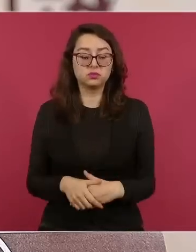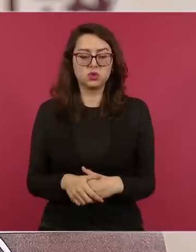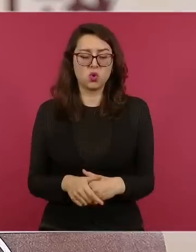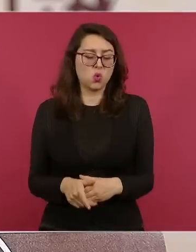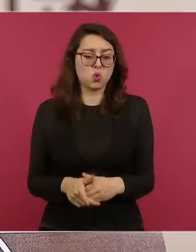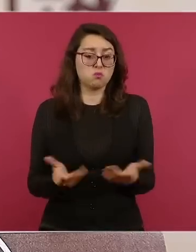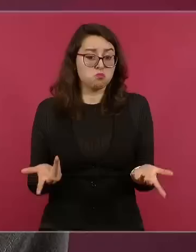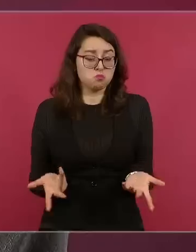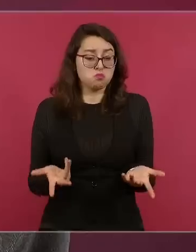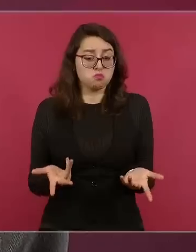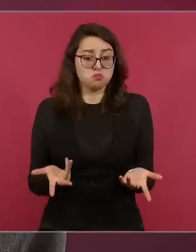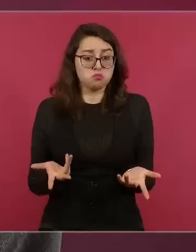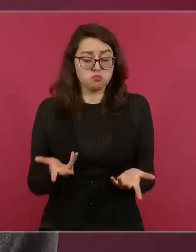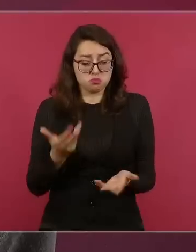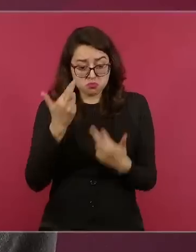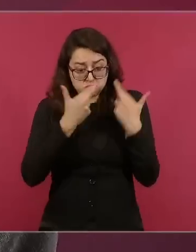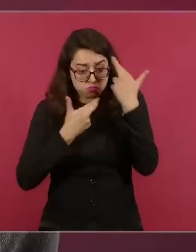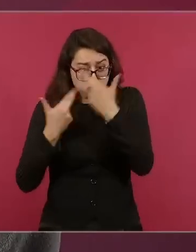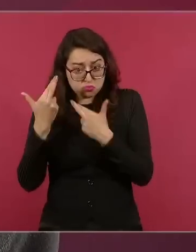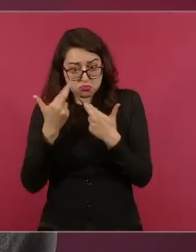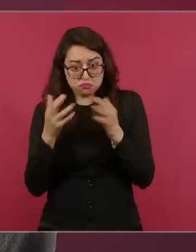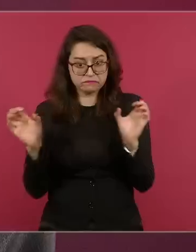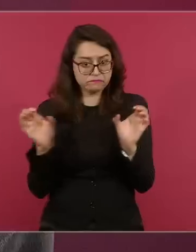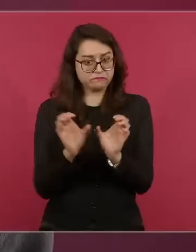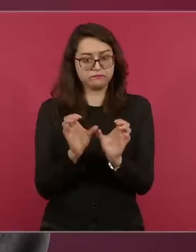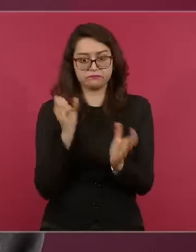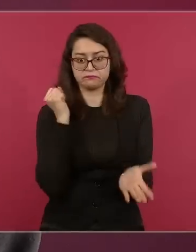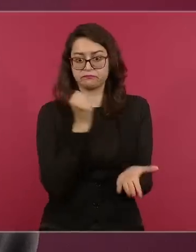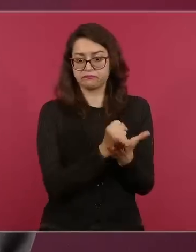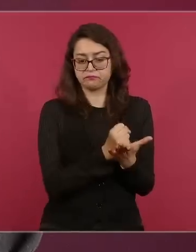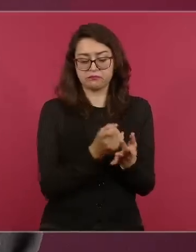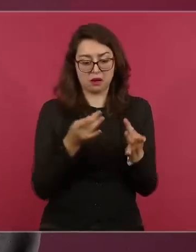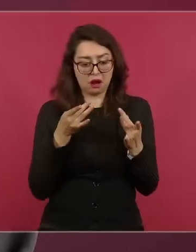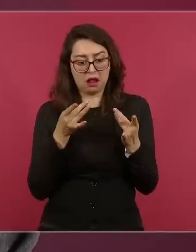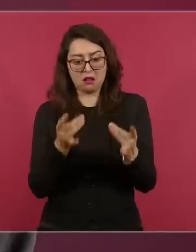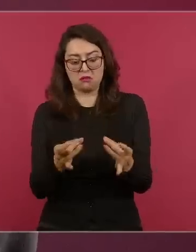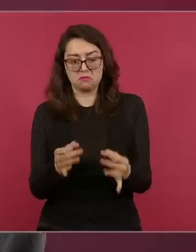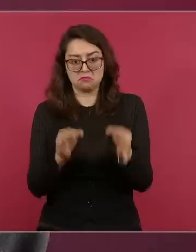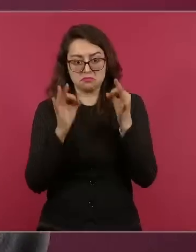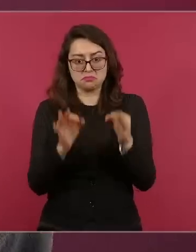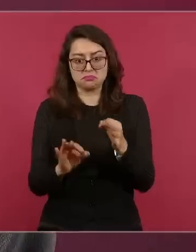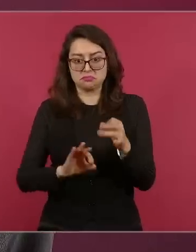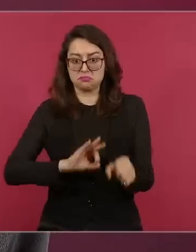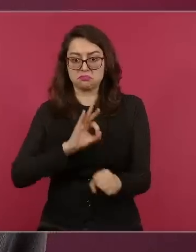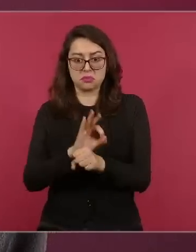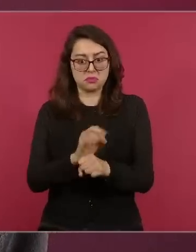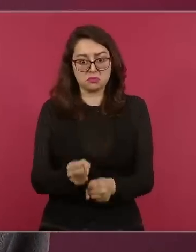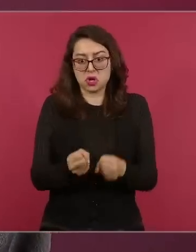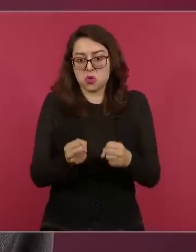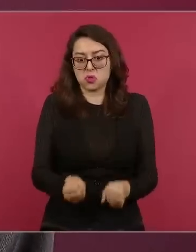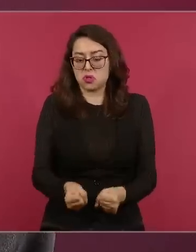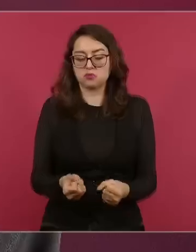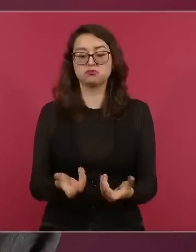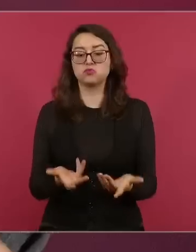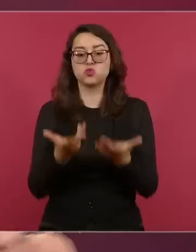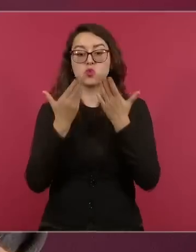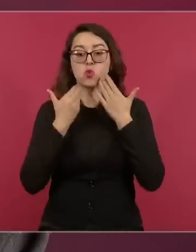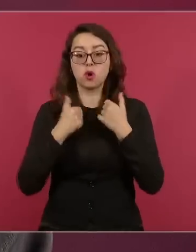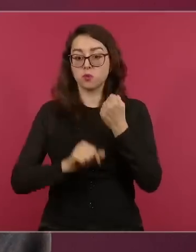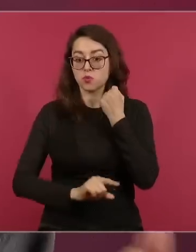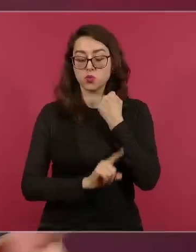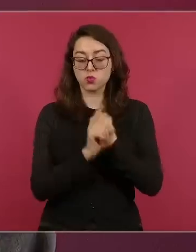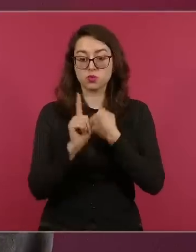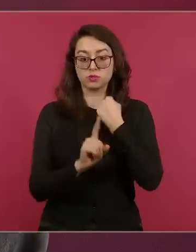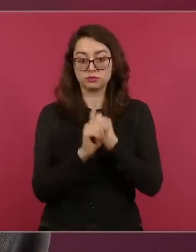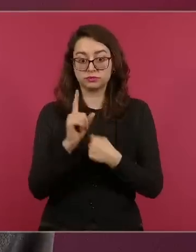ya comentó el presidente, está certificando tanto la calidad, la eficacia y la seguridad. Y también ya se ha